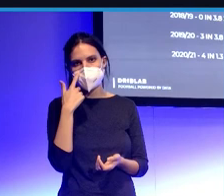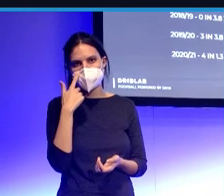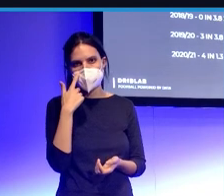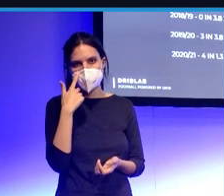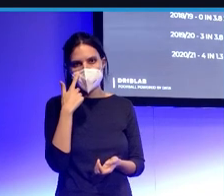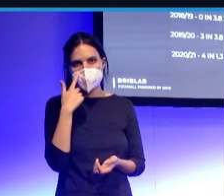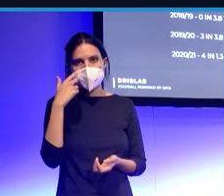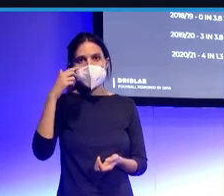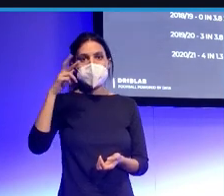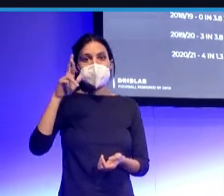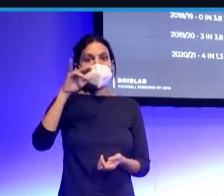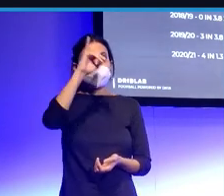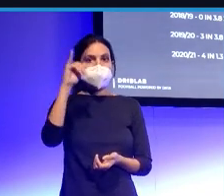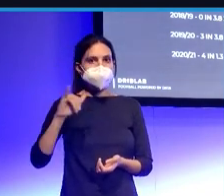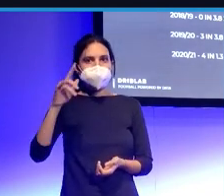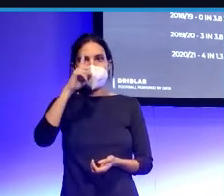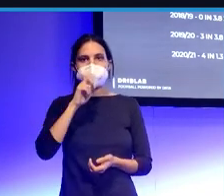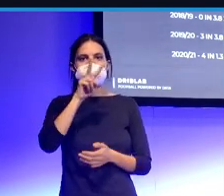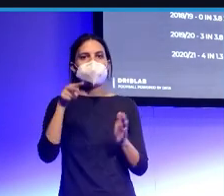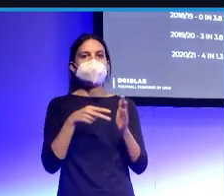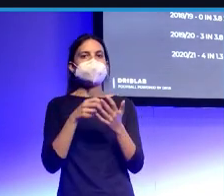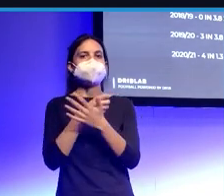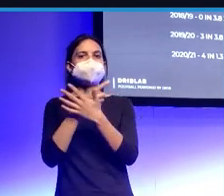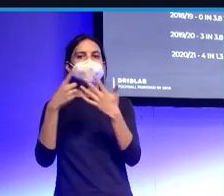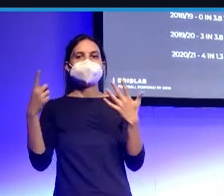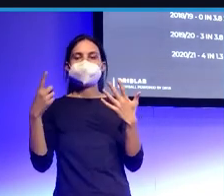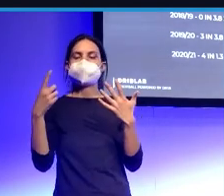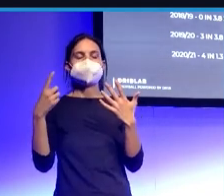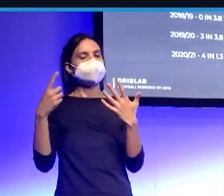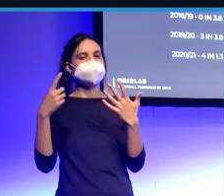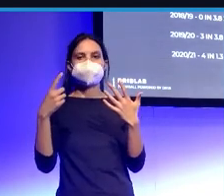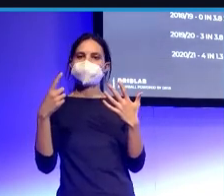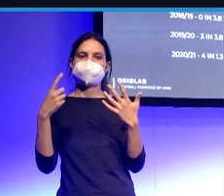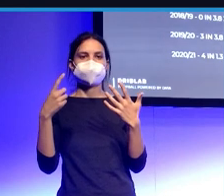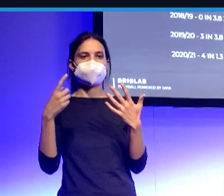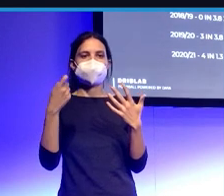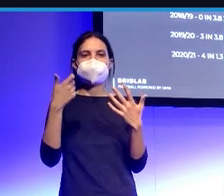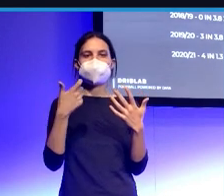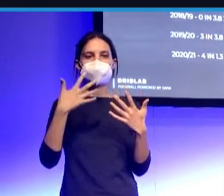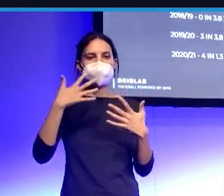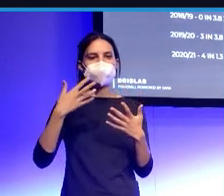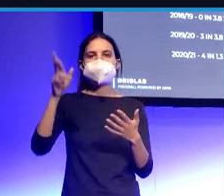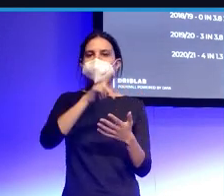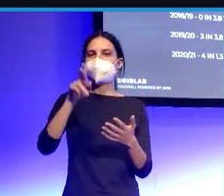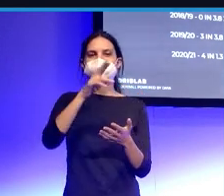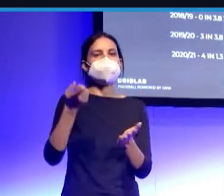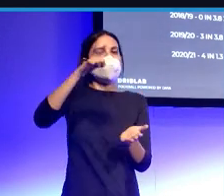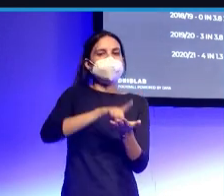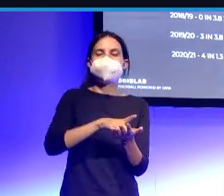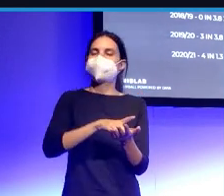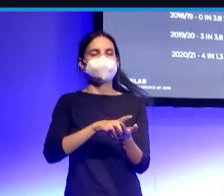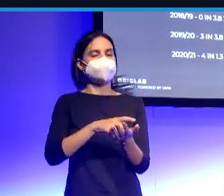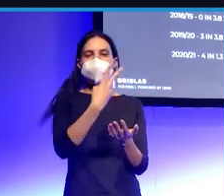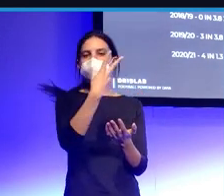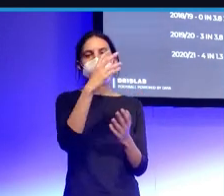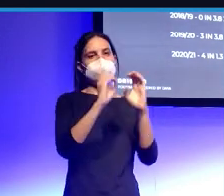consiguió Sandro Ramírez en 2016 era bastante improbable, ¿no? Había alrededor de un 2% de que eso pasara al fin y al cabo esto es